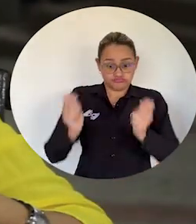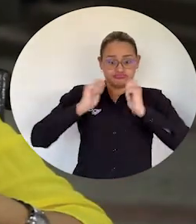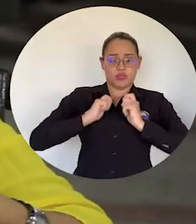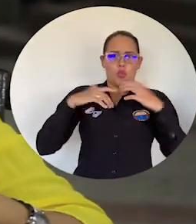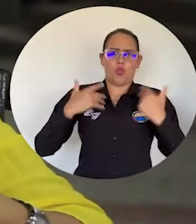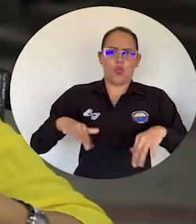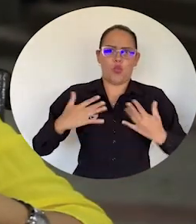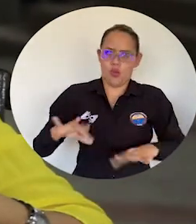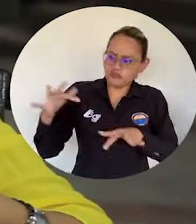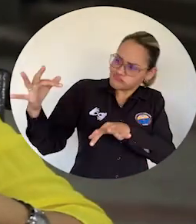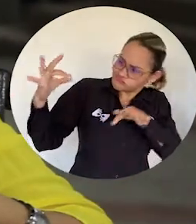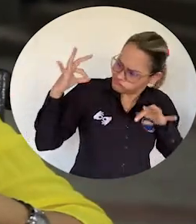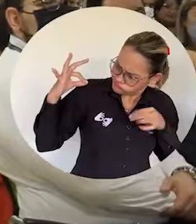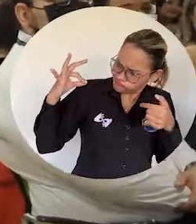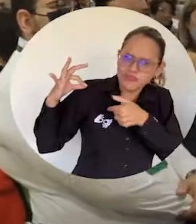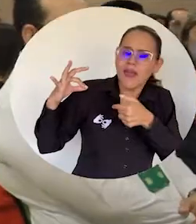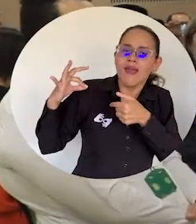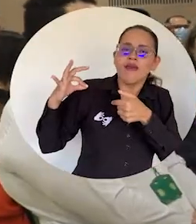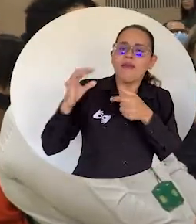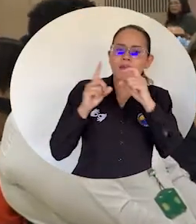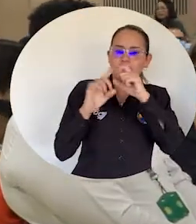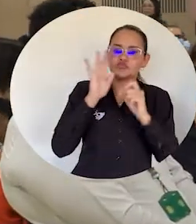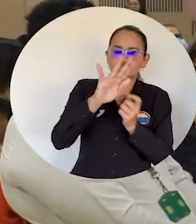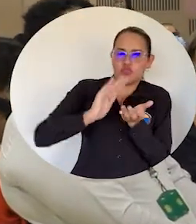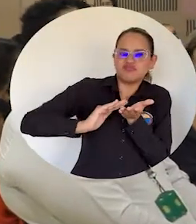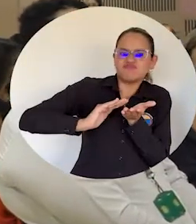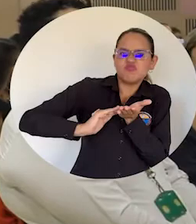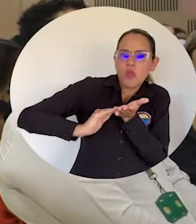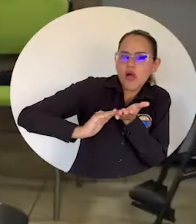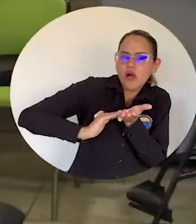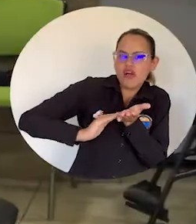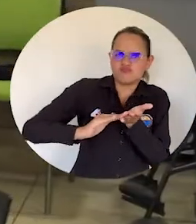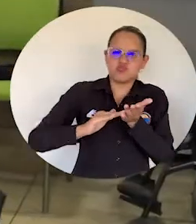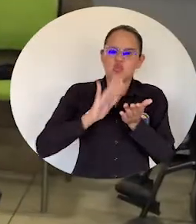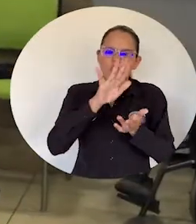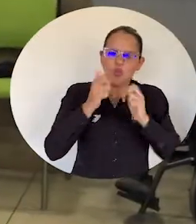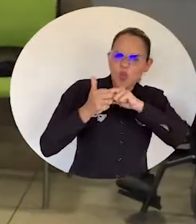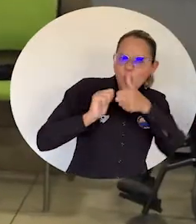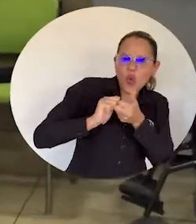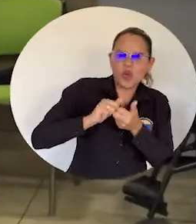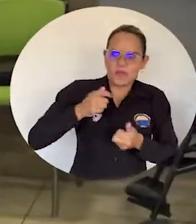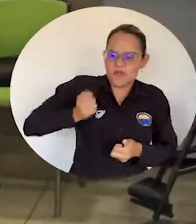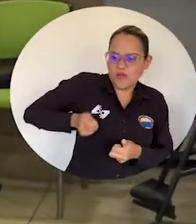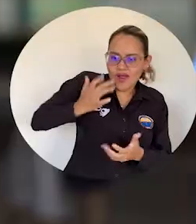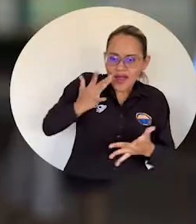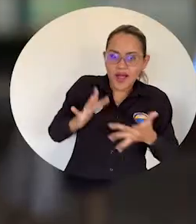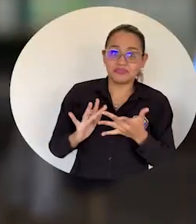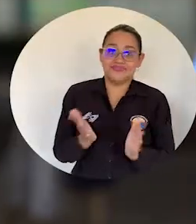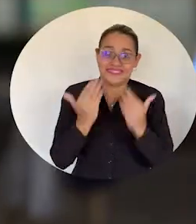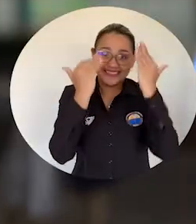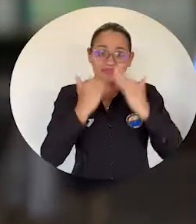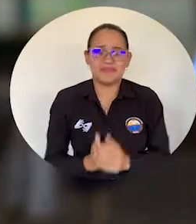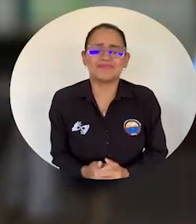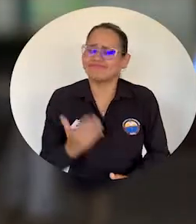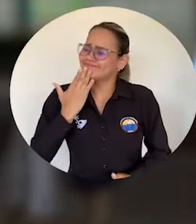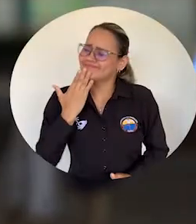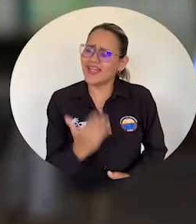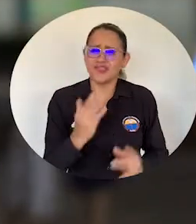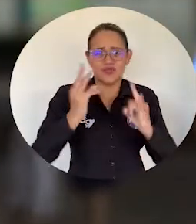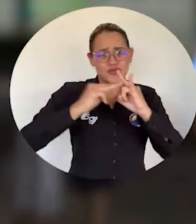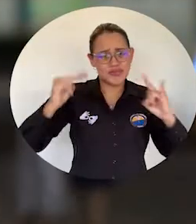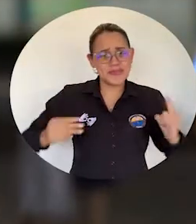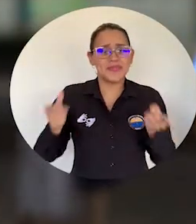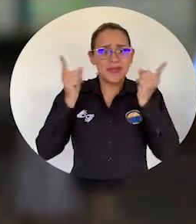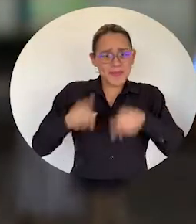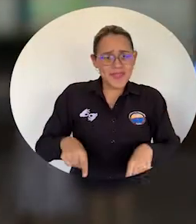el título hoy la certificación de conciliadora en Derecho. Quiero reiterar las gracias para el programa, para mi universidad y